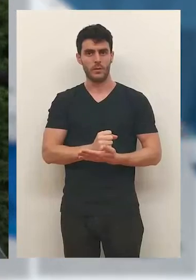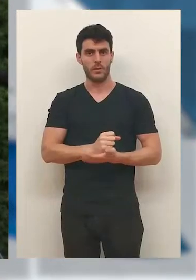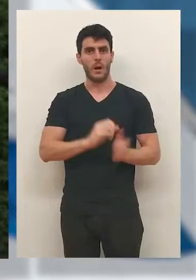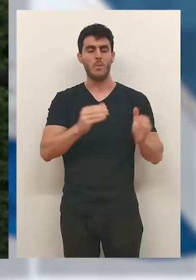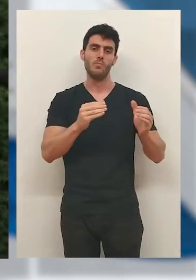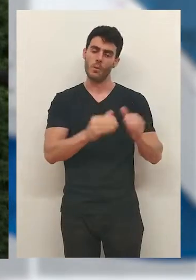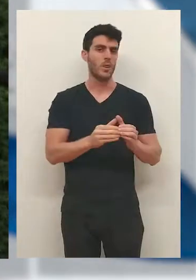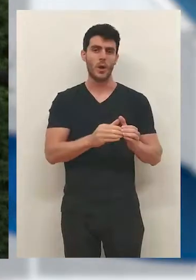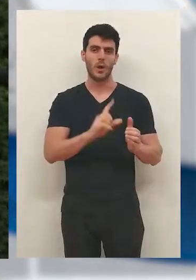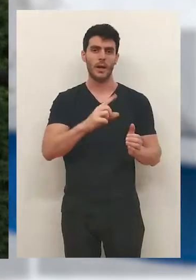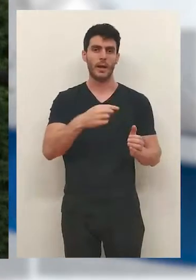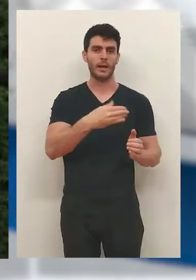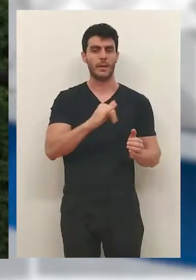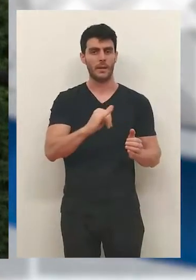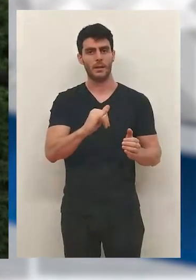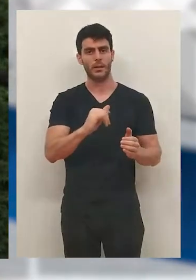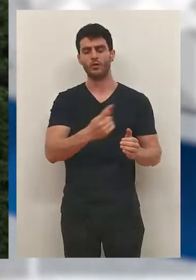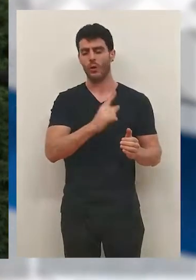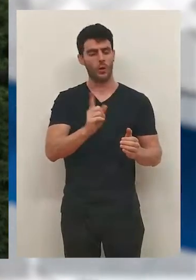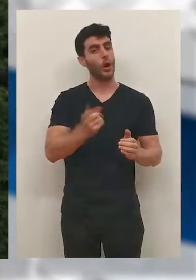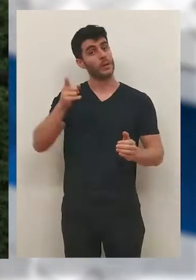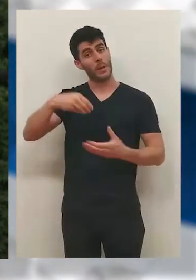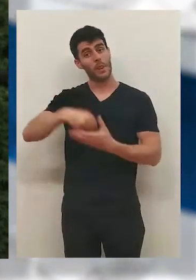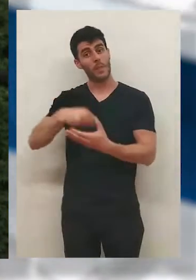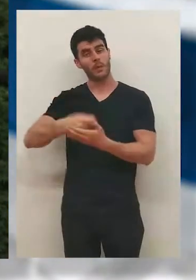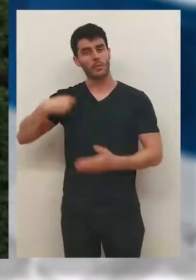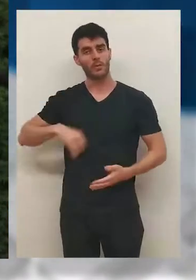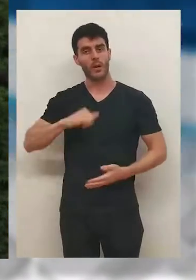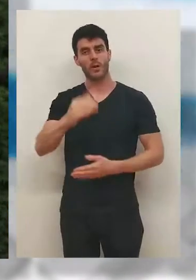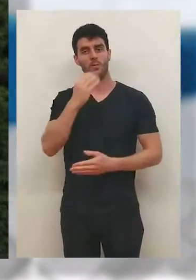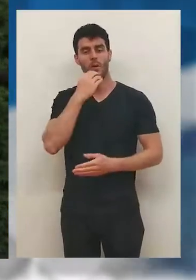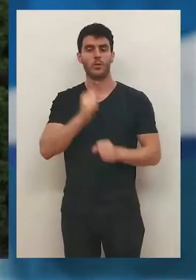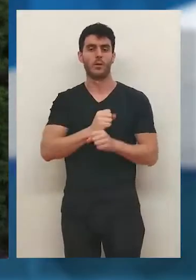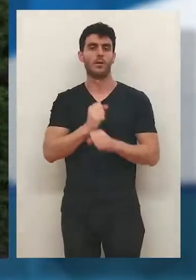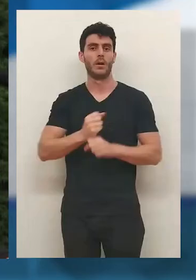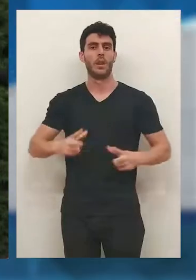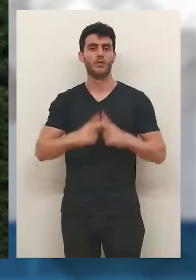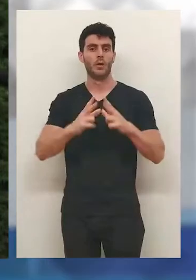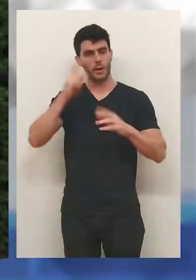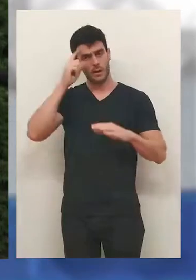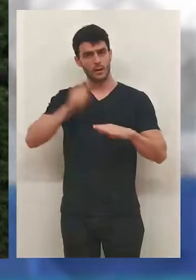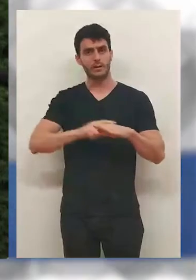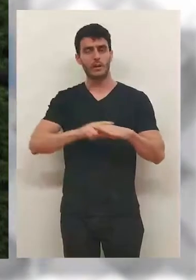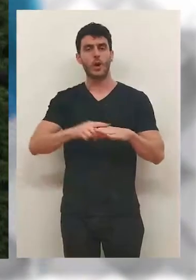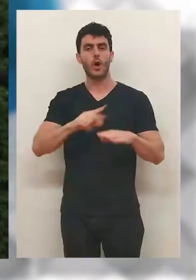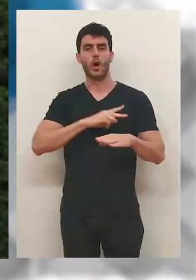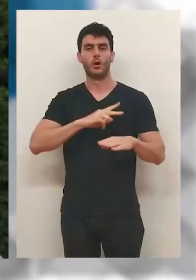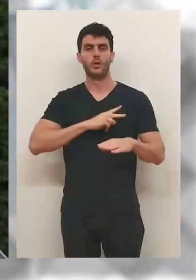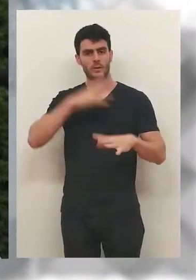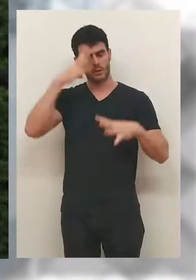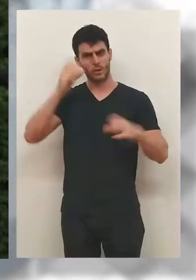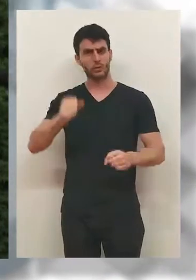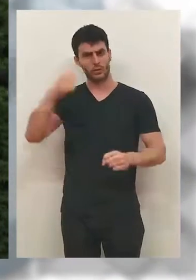Rioja, no solo a la población LGTBI. Va a contar con profesionales como trabajadores sociales,